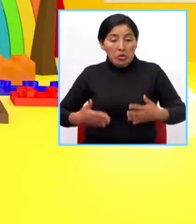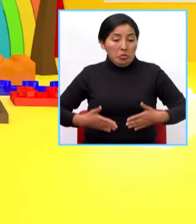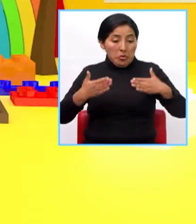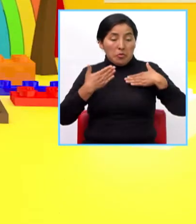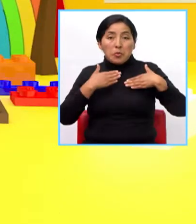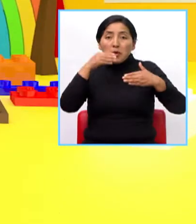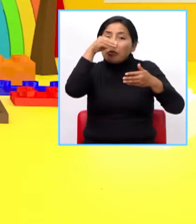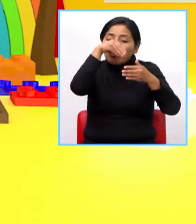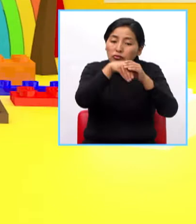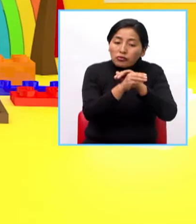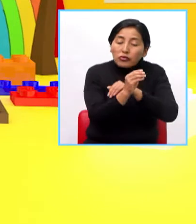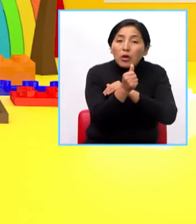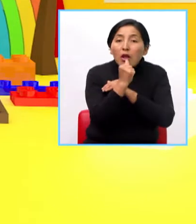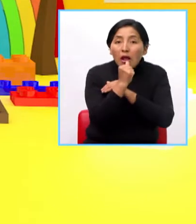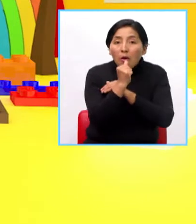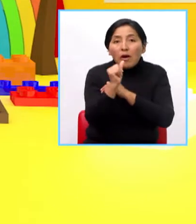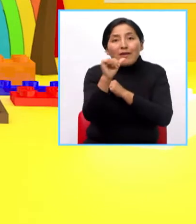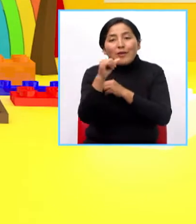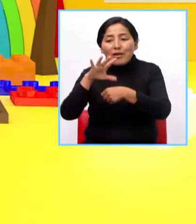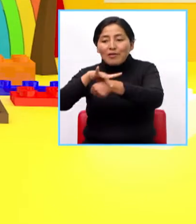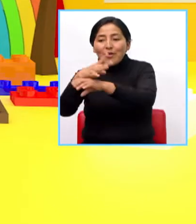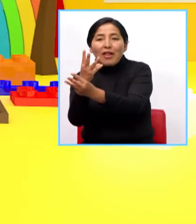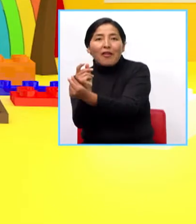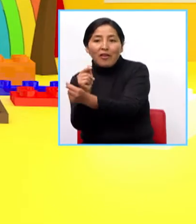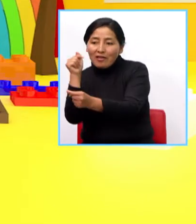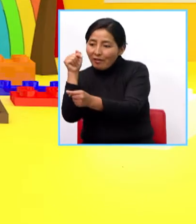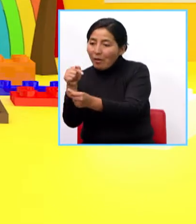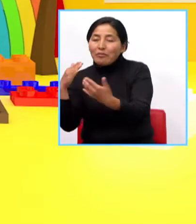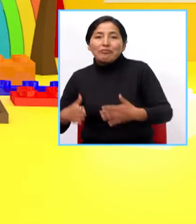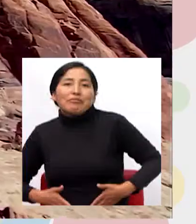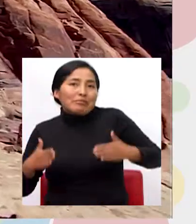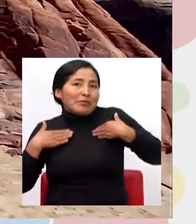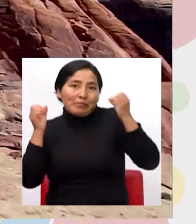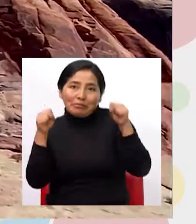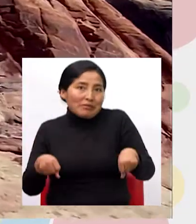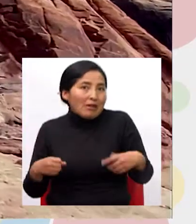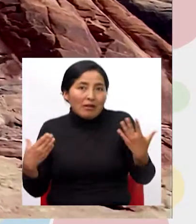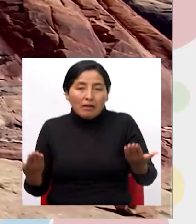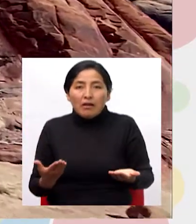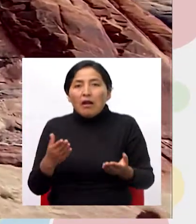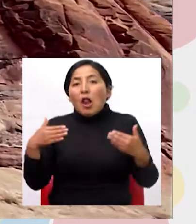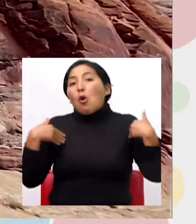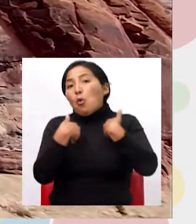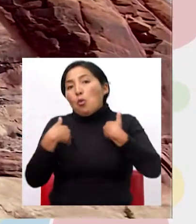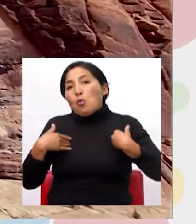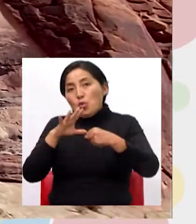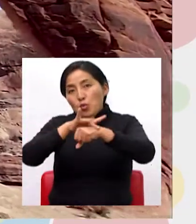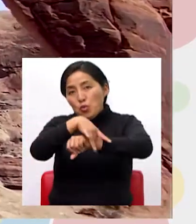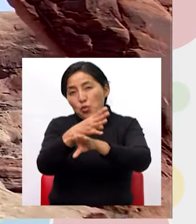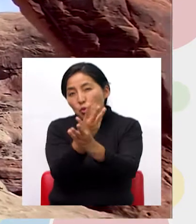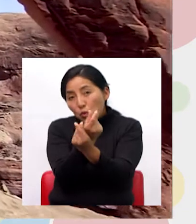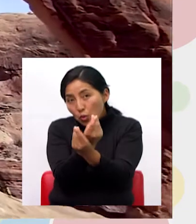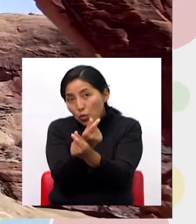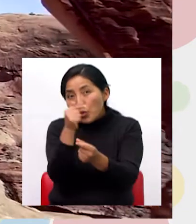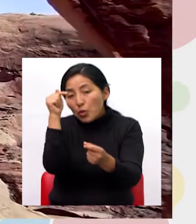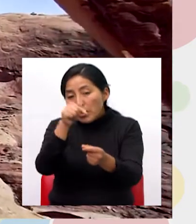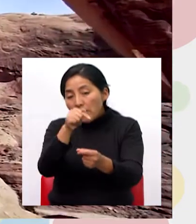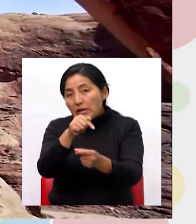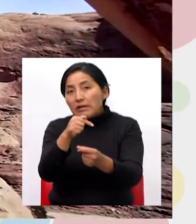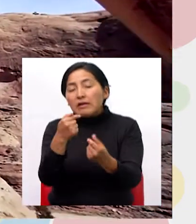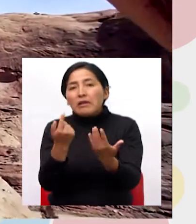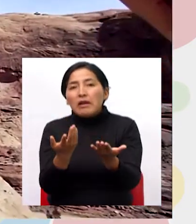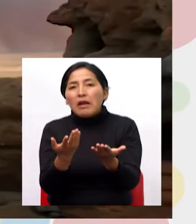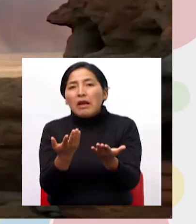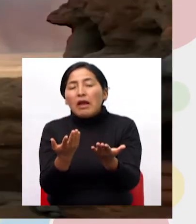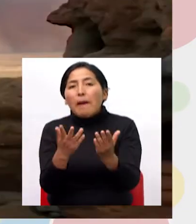la tierra por eso se llama terrestre acuático Los animales terrestres pueden vivir